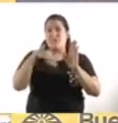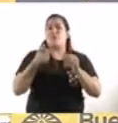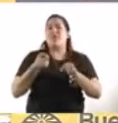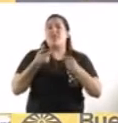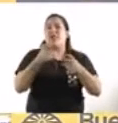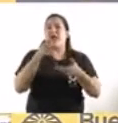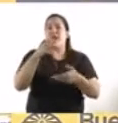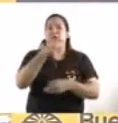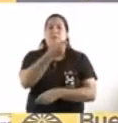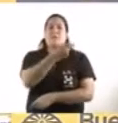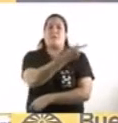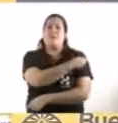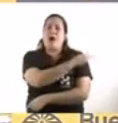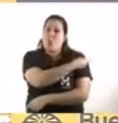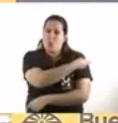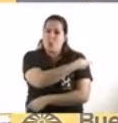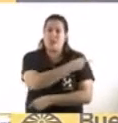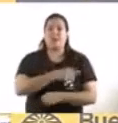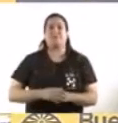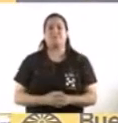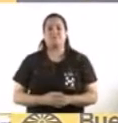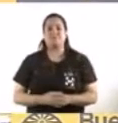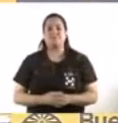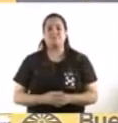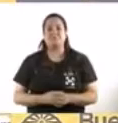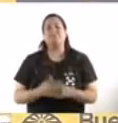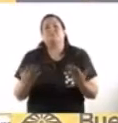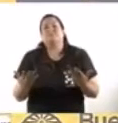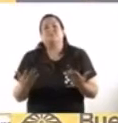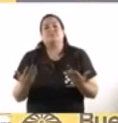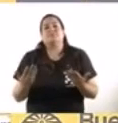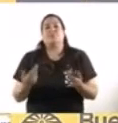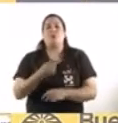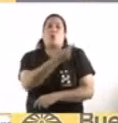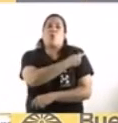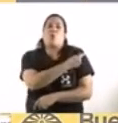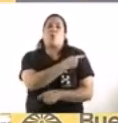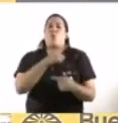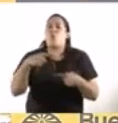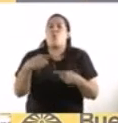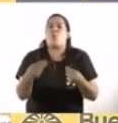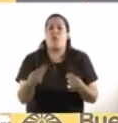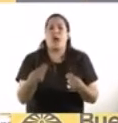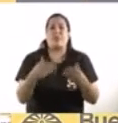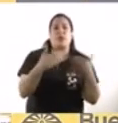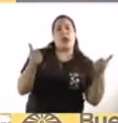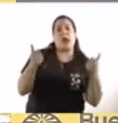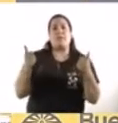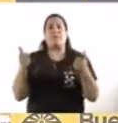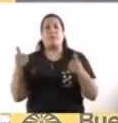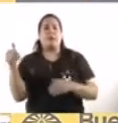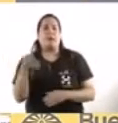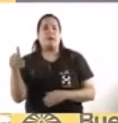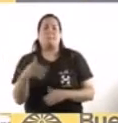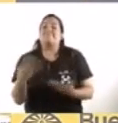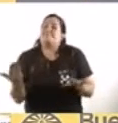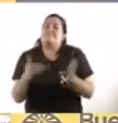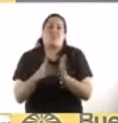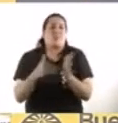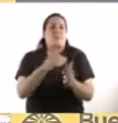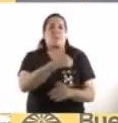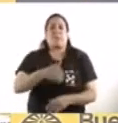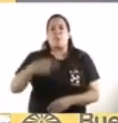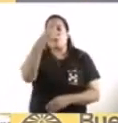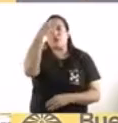vacunación de las personas que se registran van a depender del ritmo de entregas de vacunas que nos va dando el gobierno nacional.